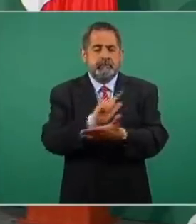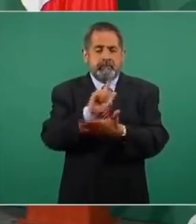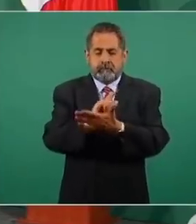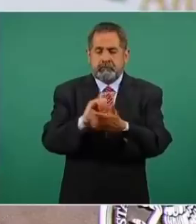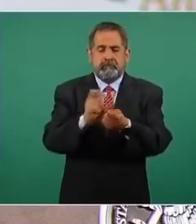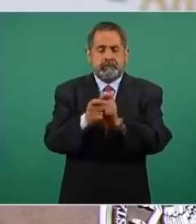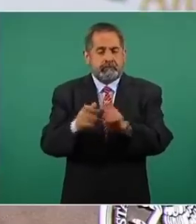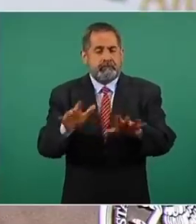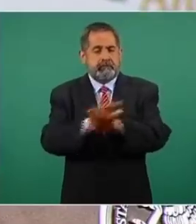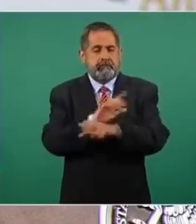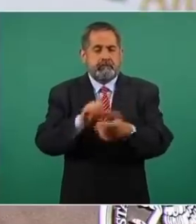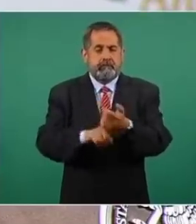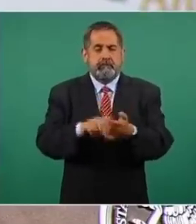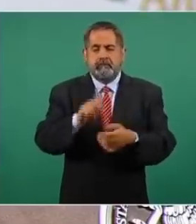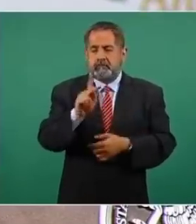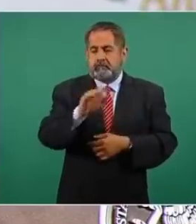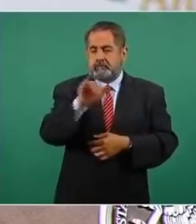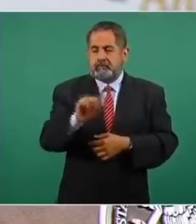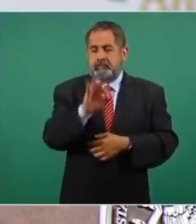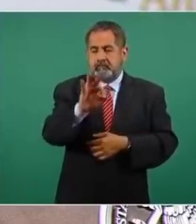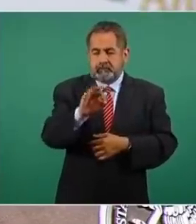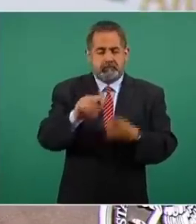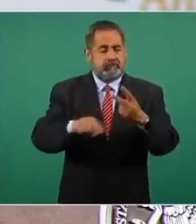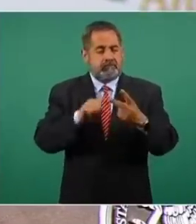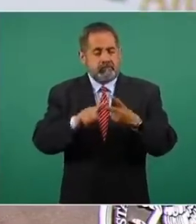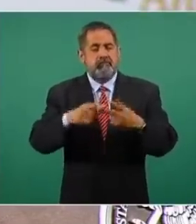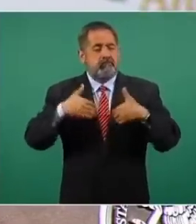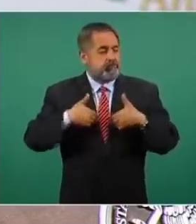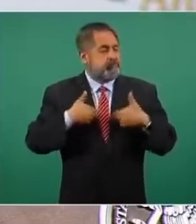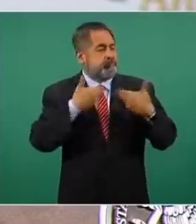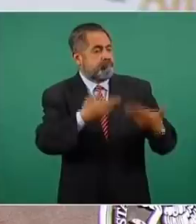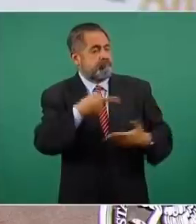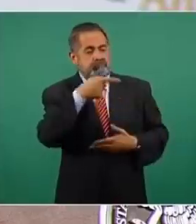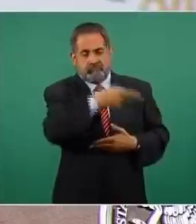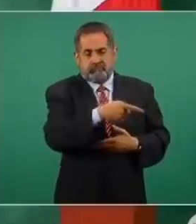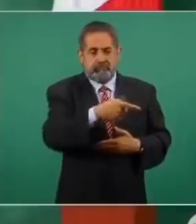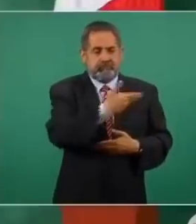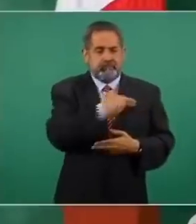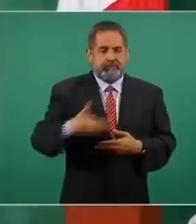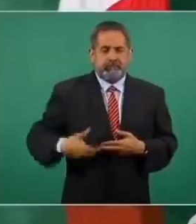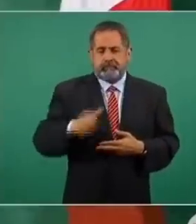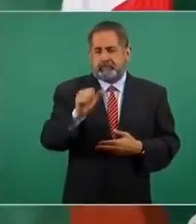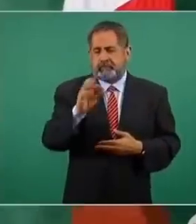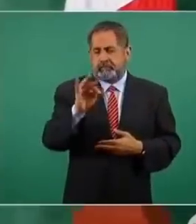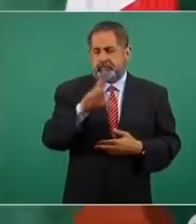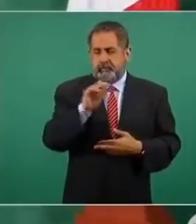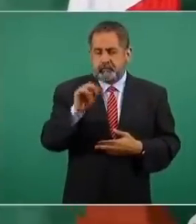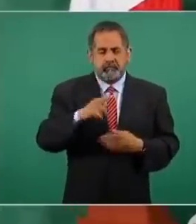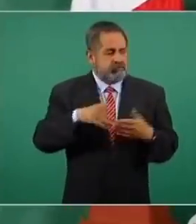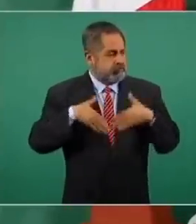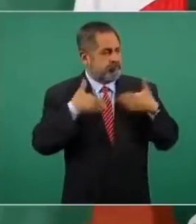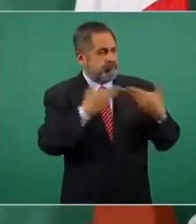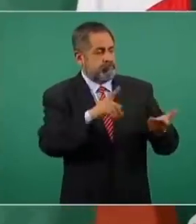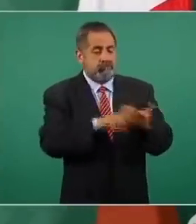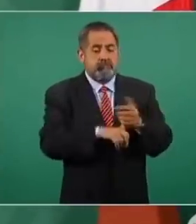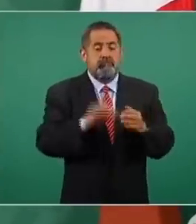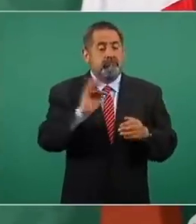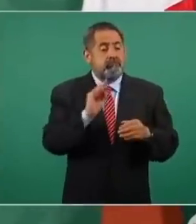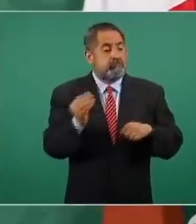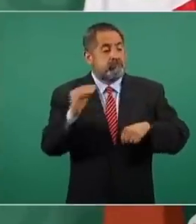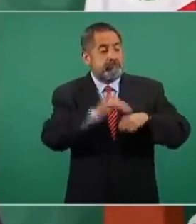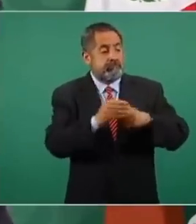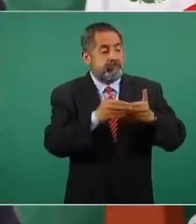del Poder Judicial y le tengo confianza al presidente de la Corte y si es necesario que se amplíe